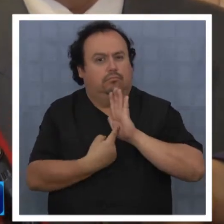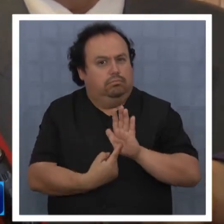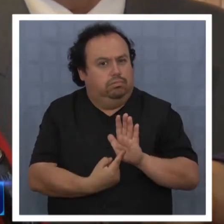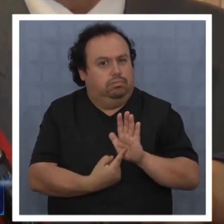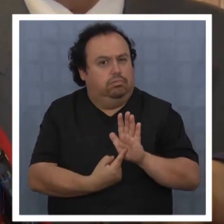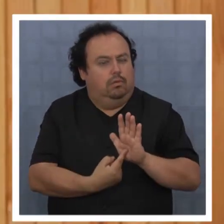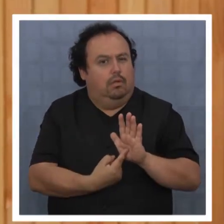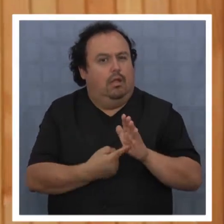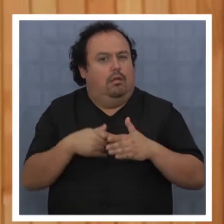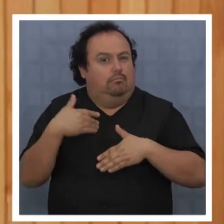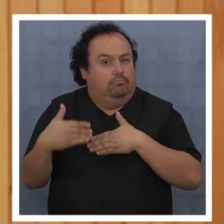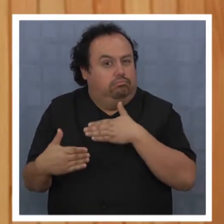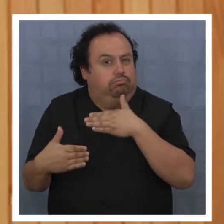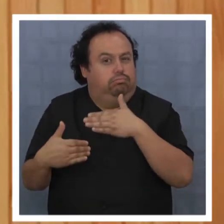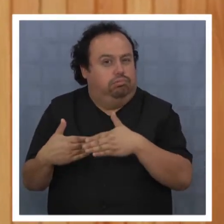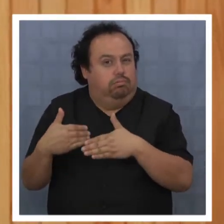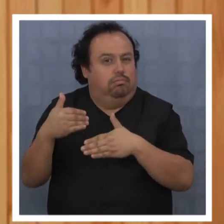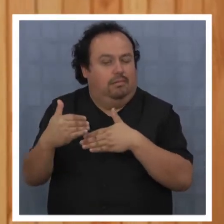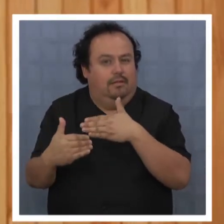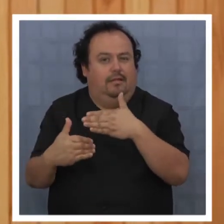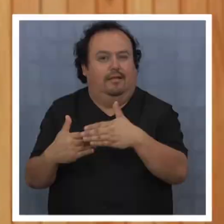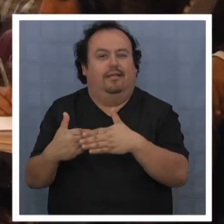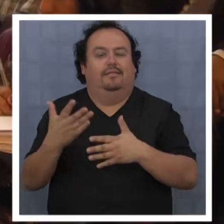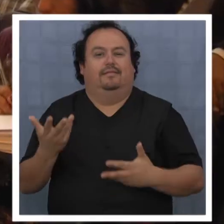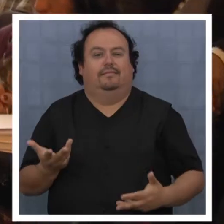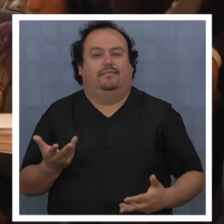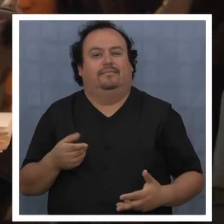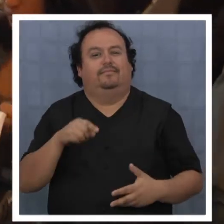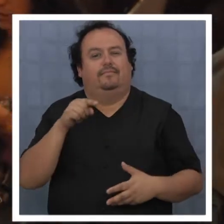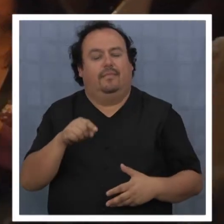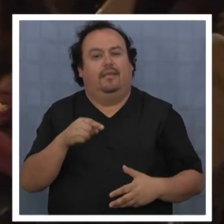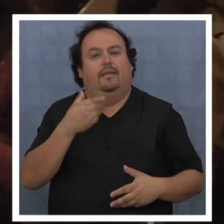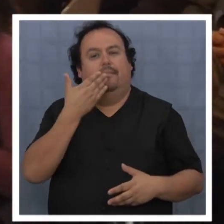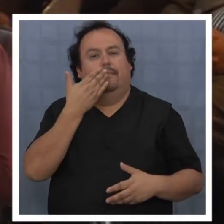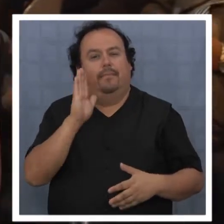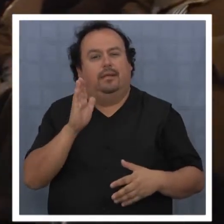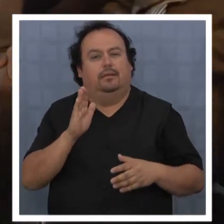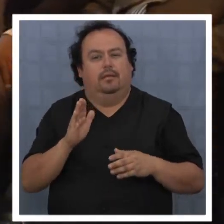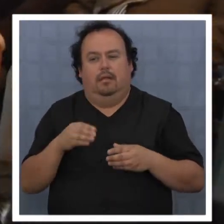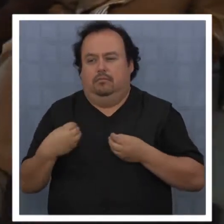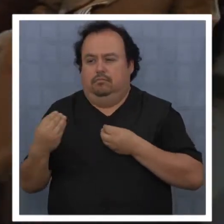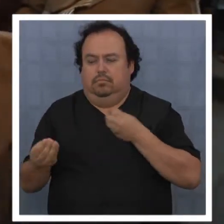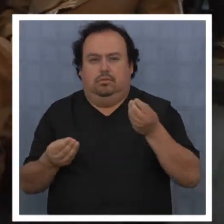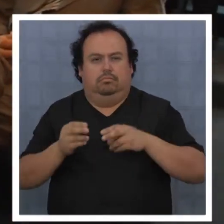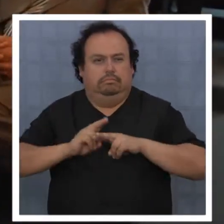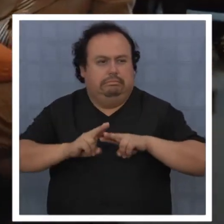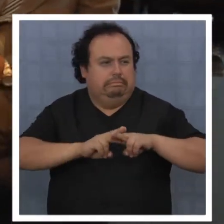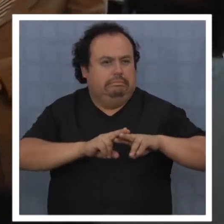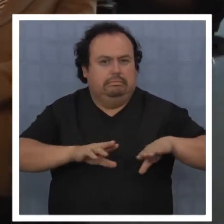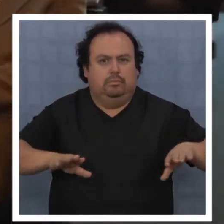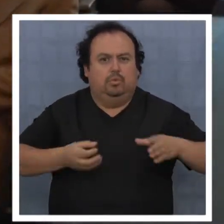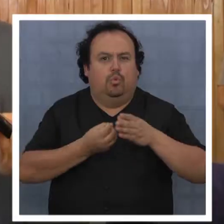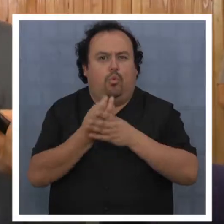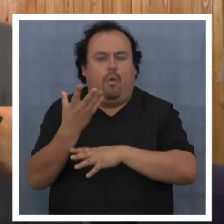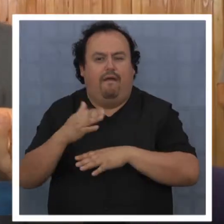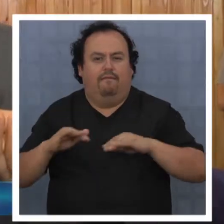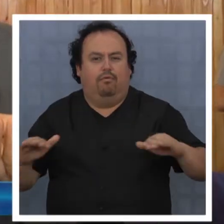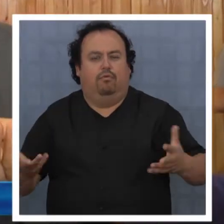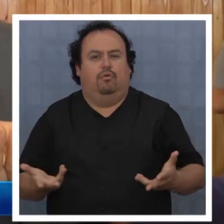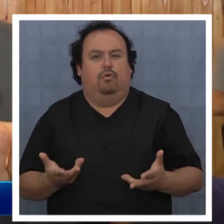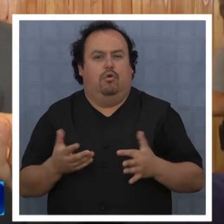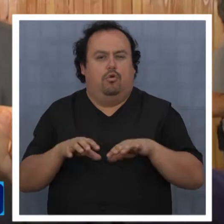esos avances. Y esto está destinado fundamentalmente a hacer un mejoramiento en el equipamiento. Y además muy contento porque la